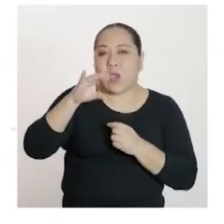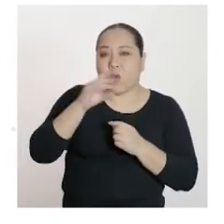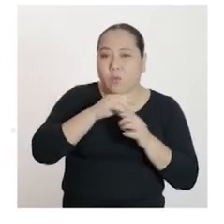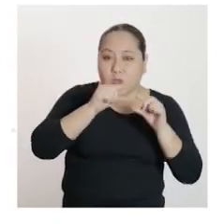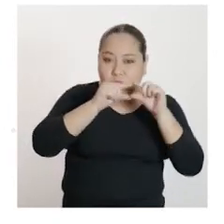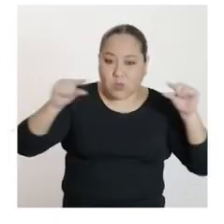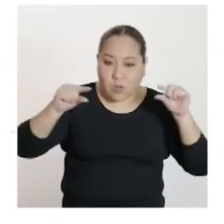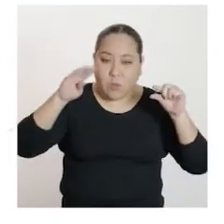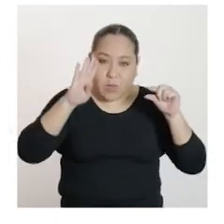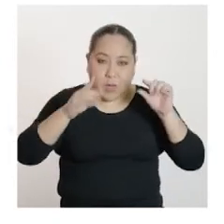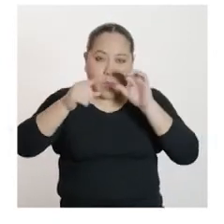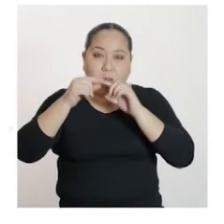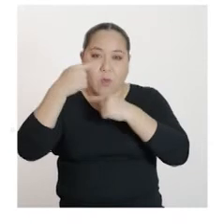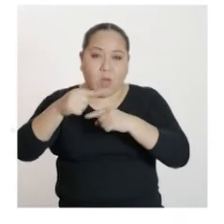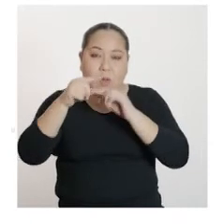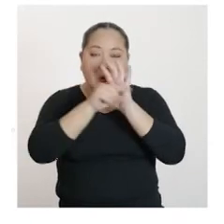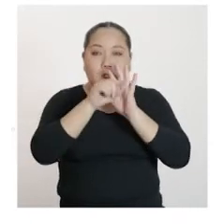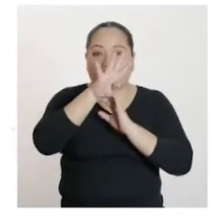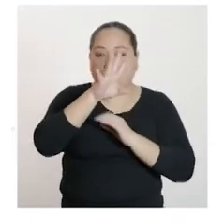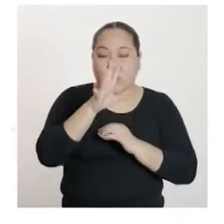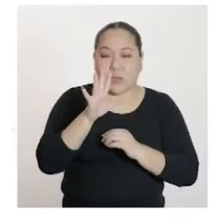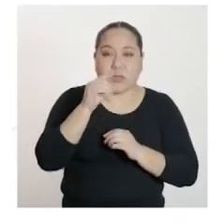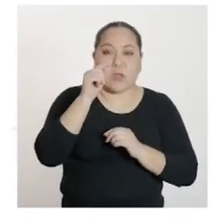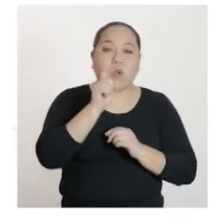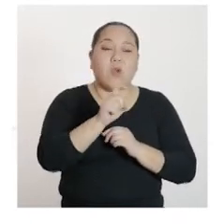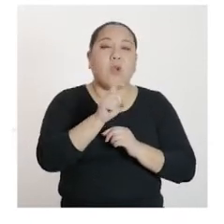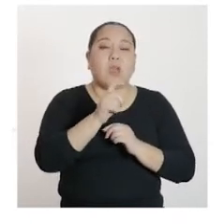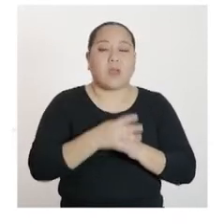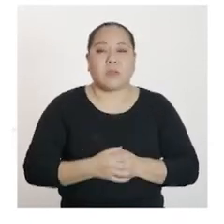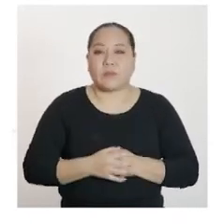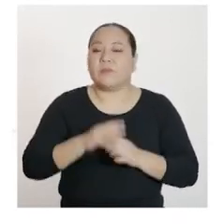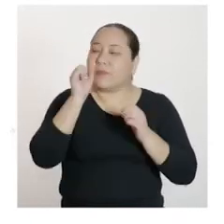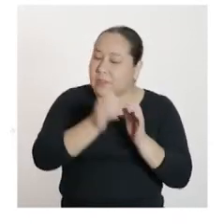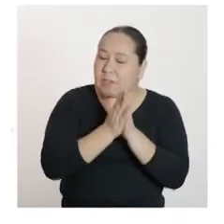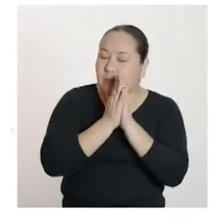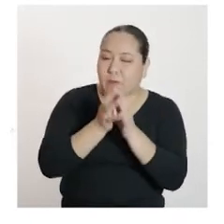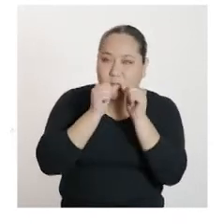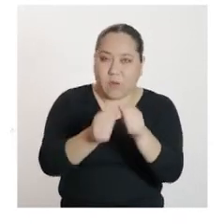45 menos X, ¿no? Así es. Continúa, por favor.